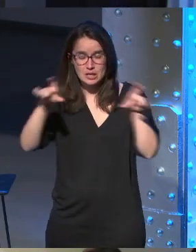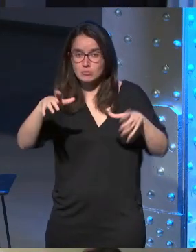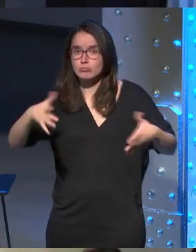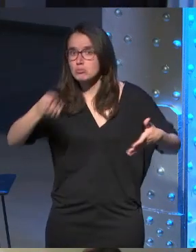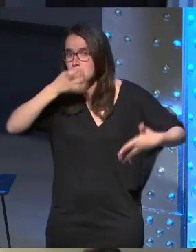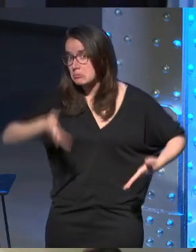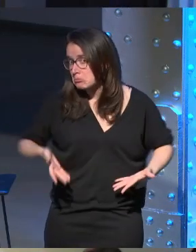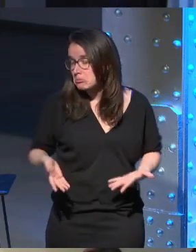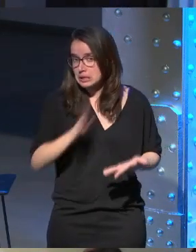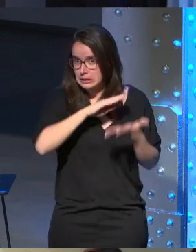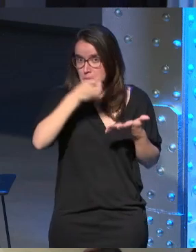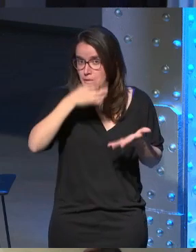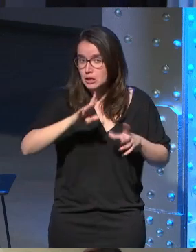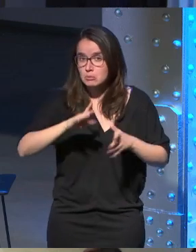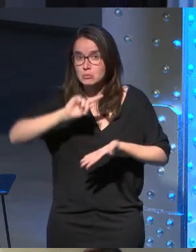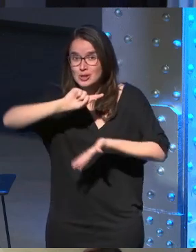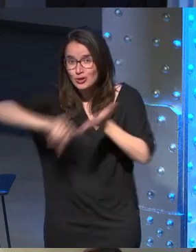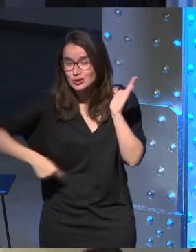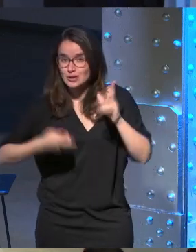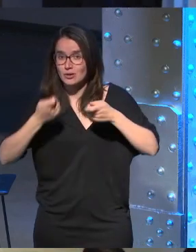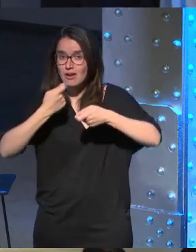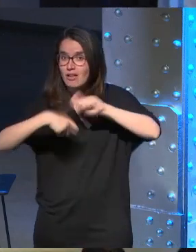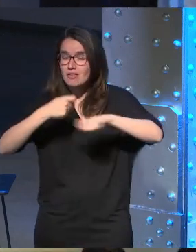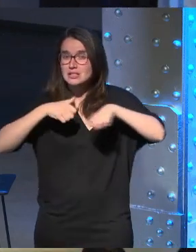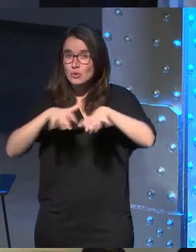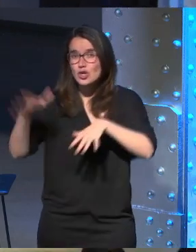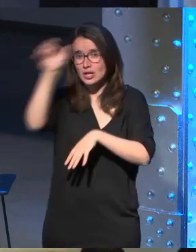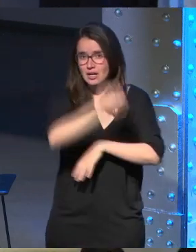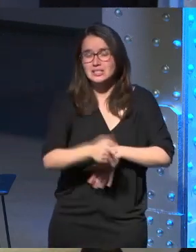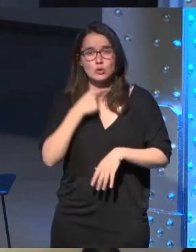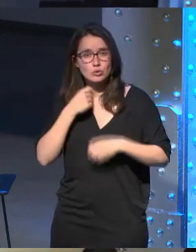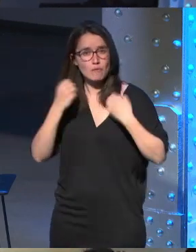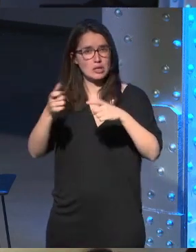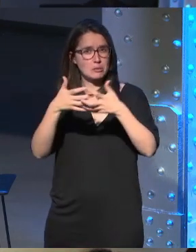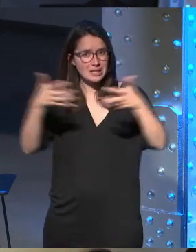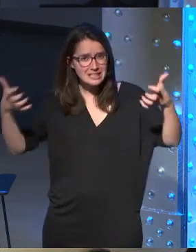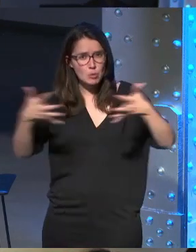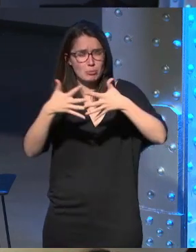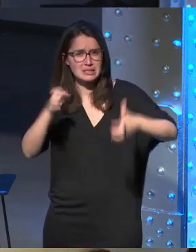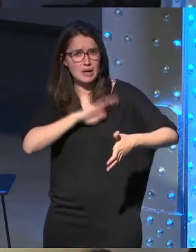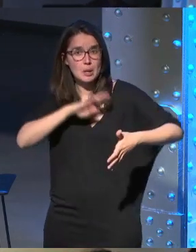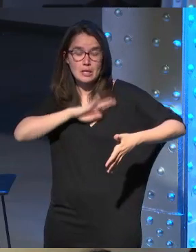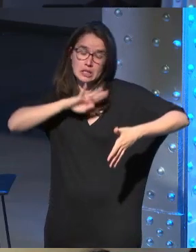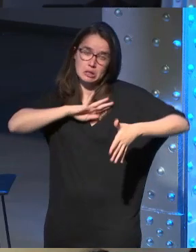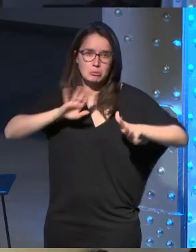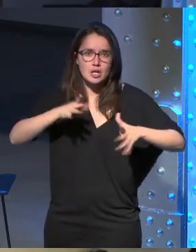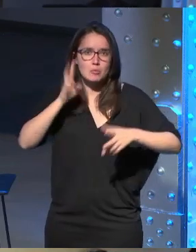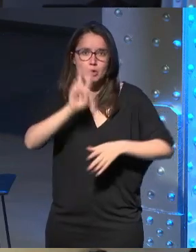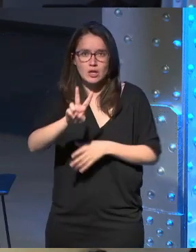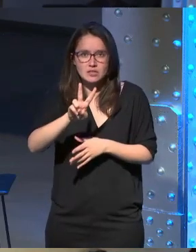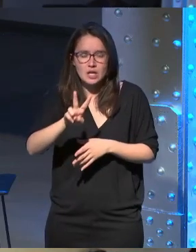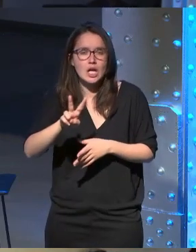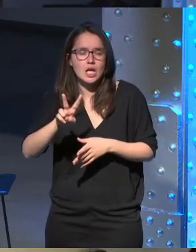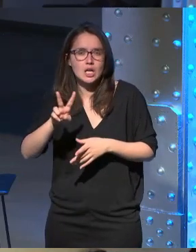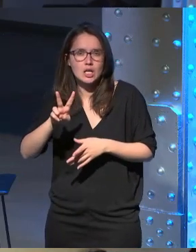pues no estuvo mal enseguida firmamos un contrato de distribución sobre todo en Asia les gustaba mucho el mensaje es un mensaje bastante bucólico la podéis ver está en